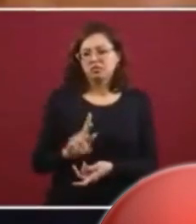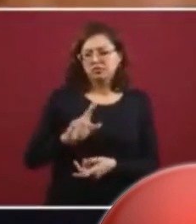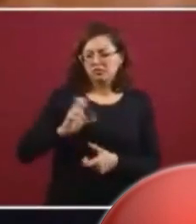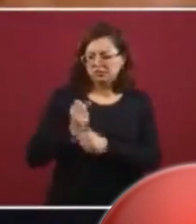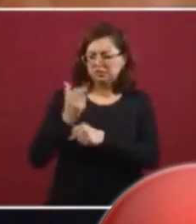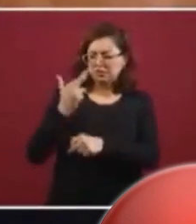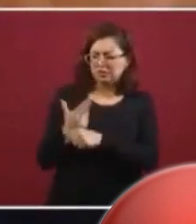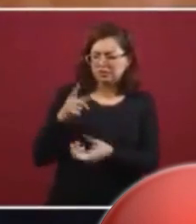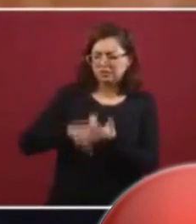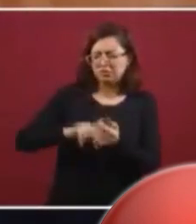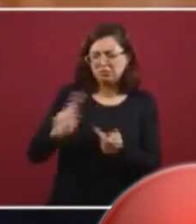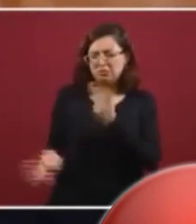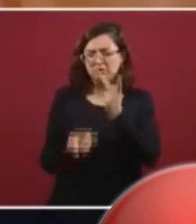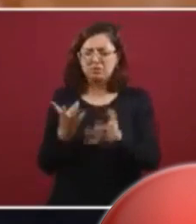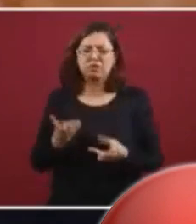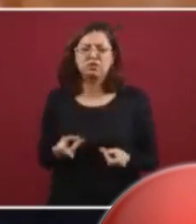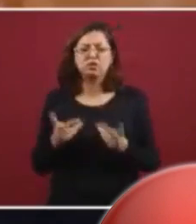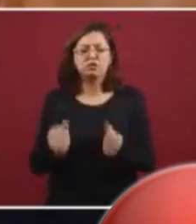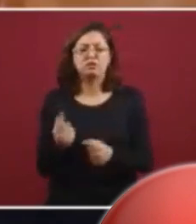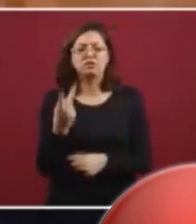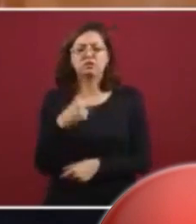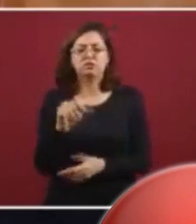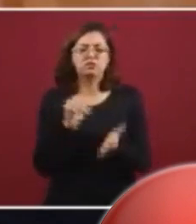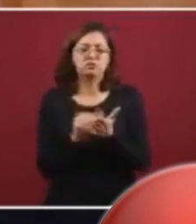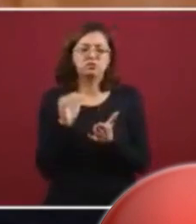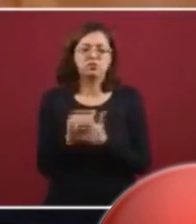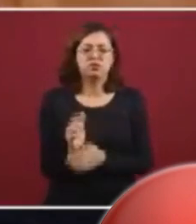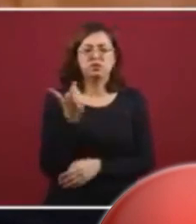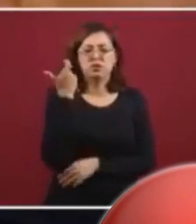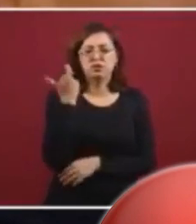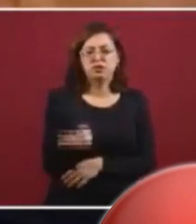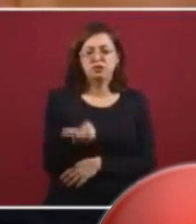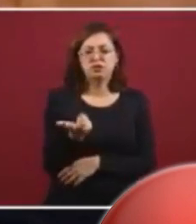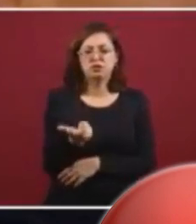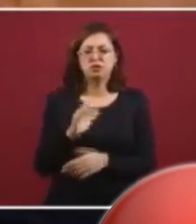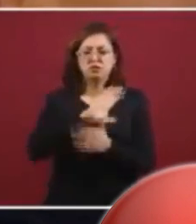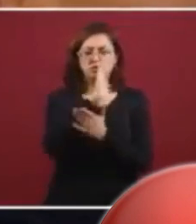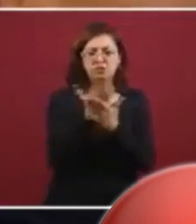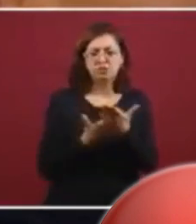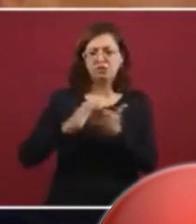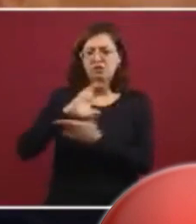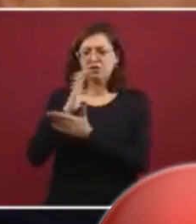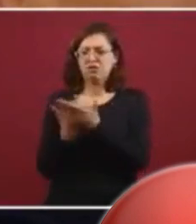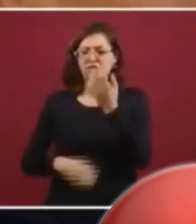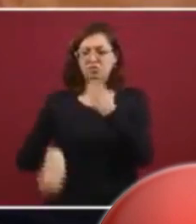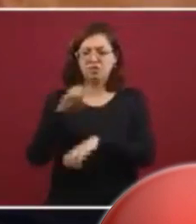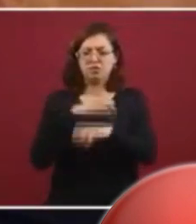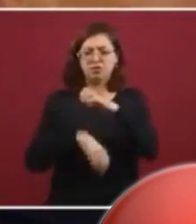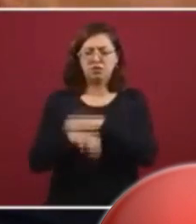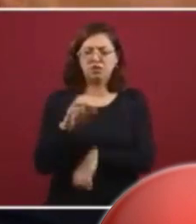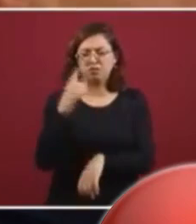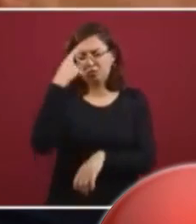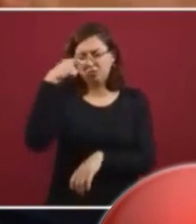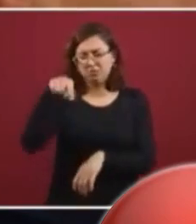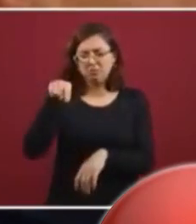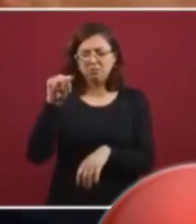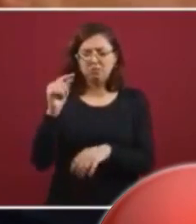se informó que se han gastado más de 200 millones de pesos en contratos con una empresa, AllianzCare, ¿por